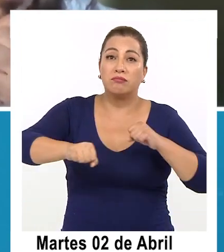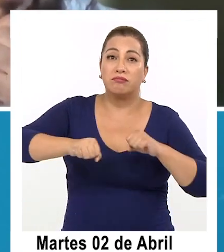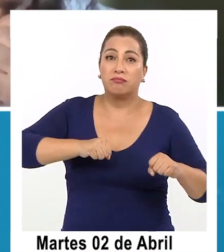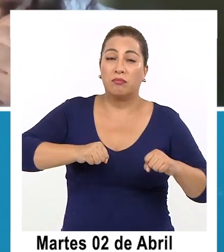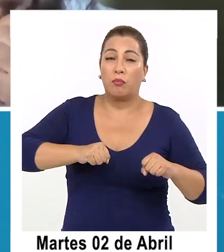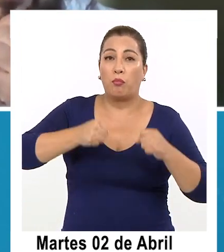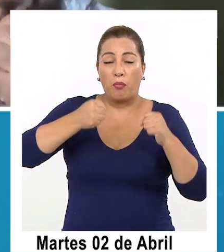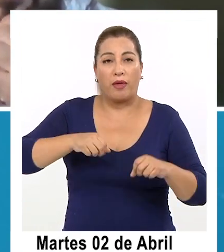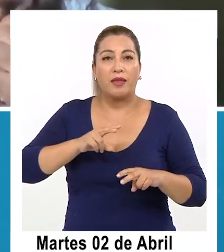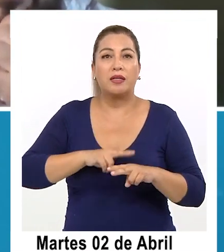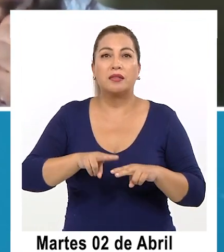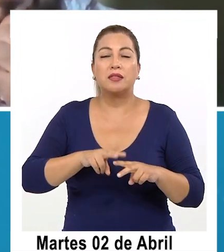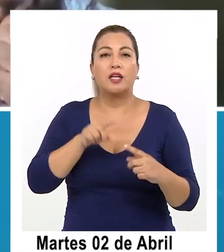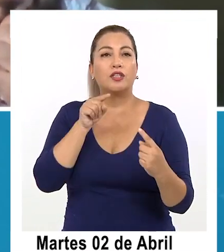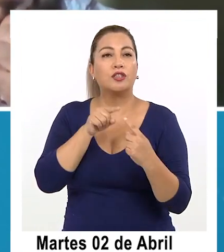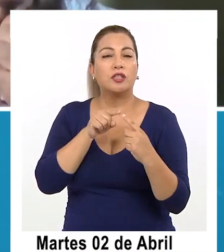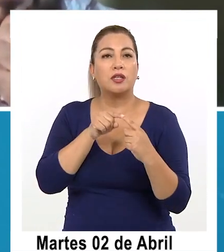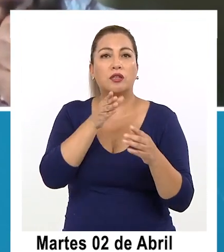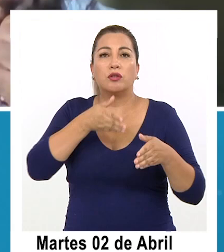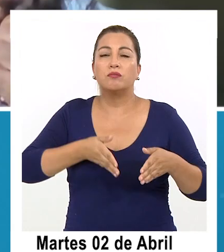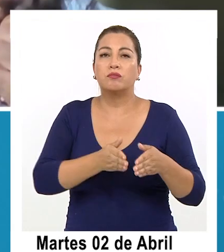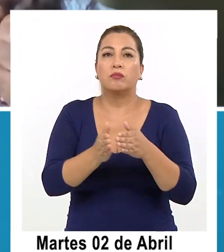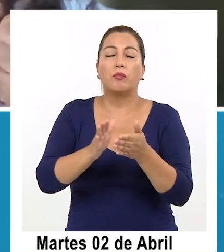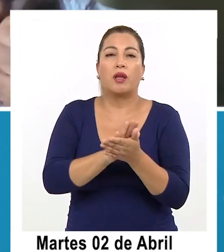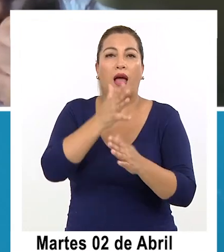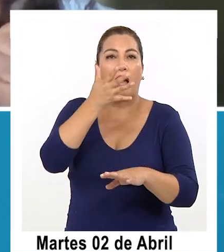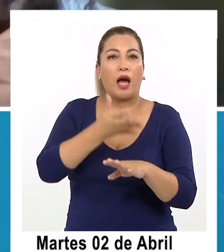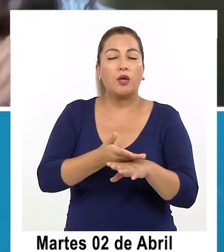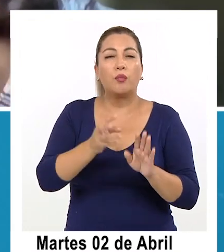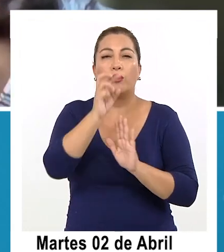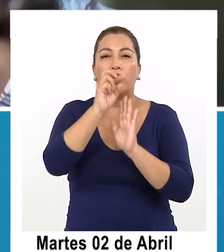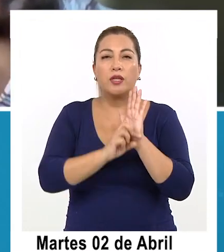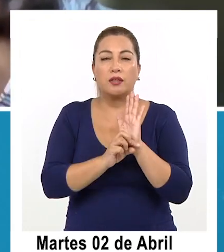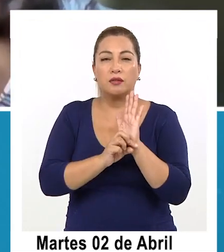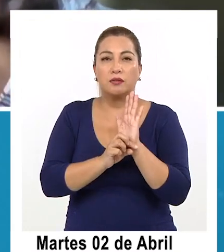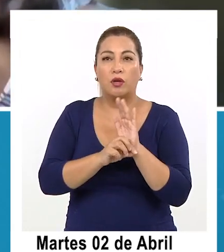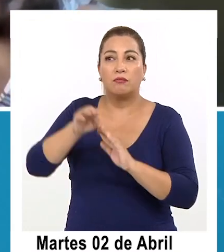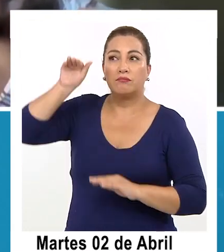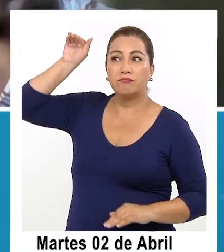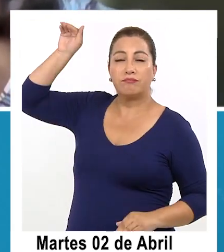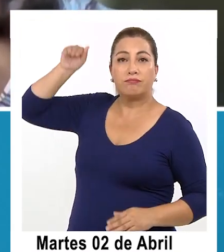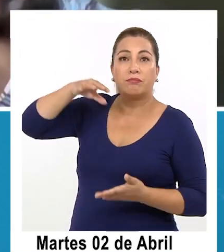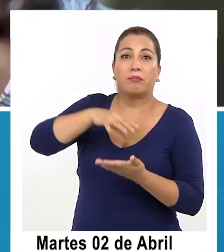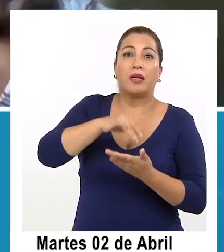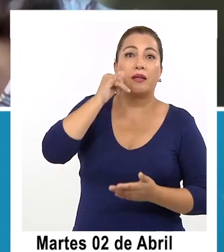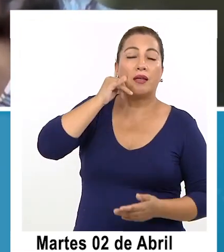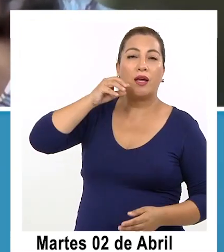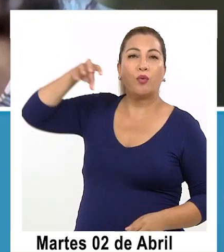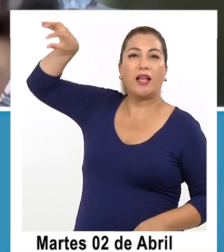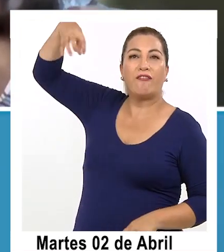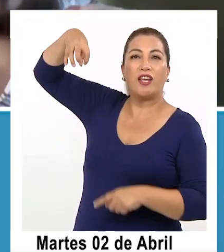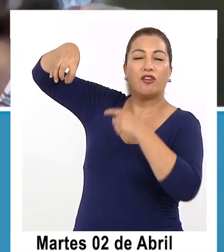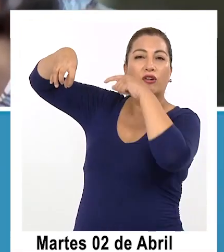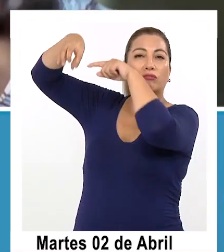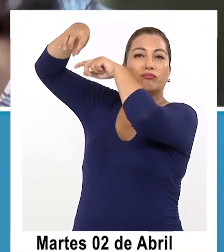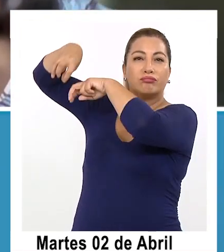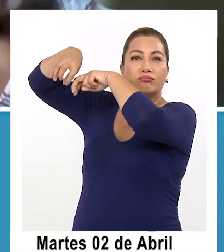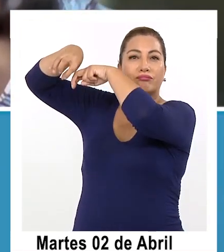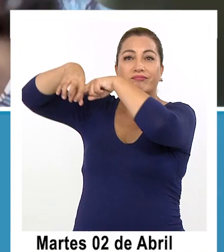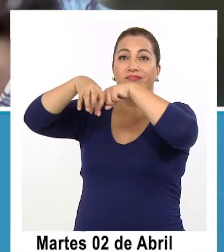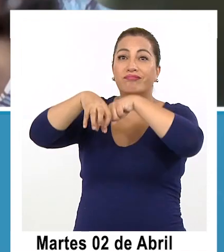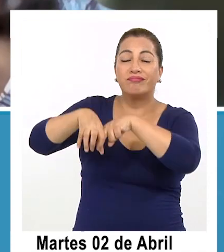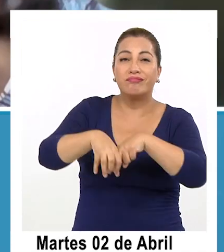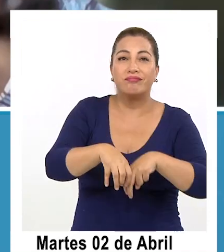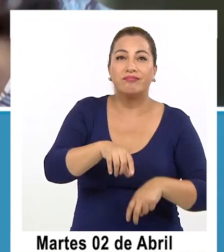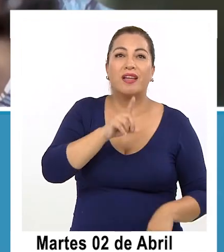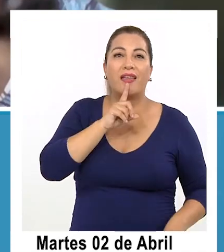conectividad pero hay un proyecto por ejemplo de teleférico para la ciudad de alto piso unirla con Iquique es un muy buen proyecto que